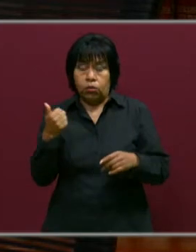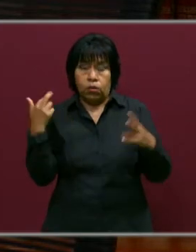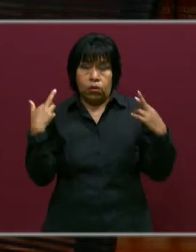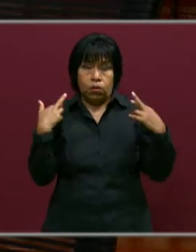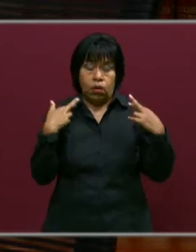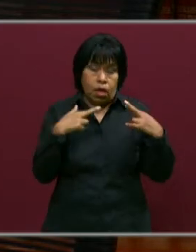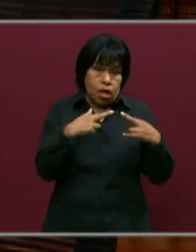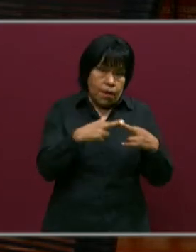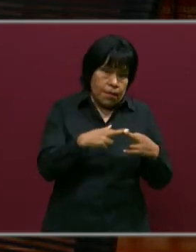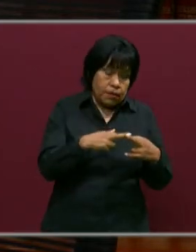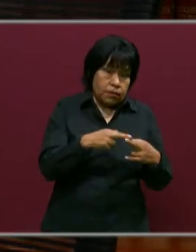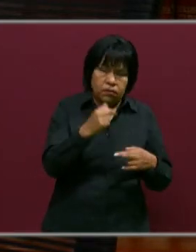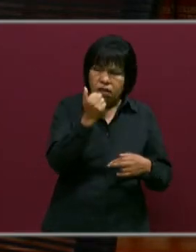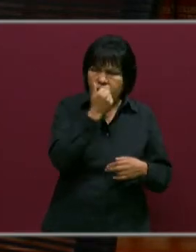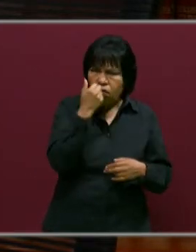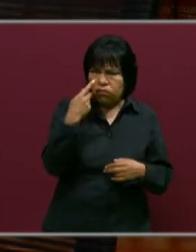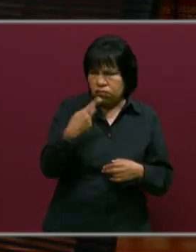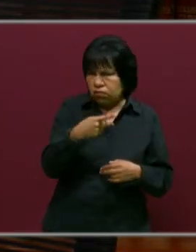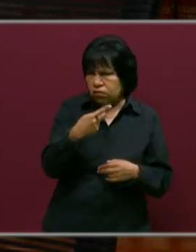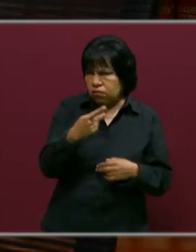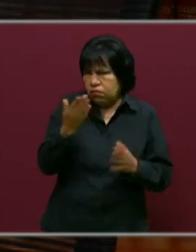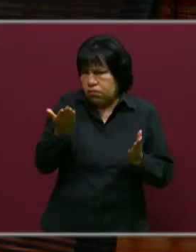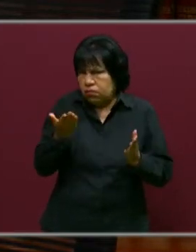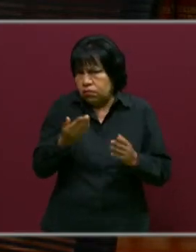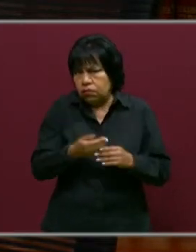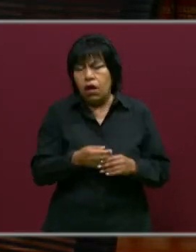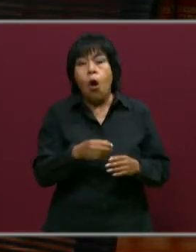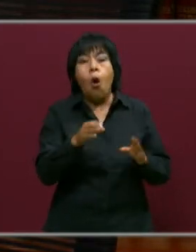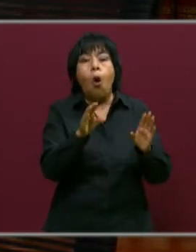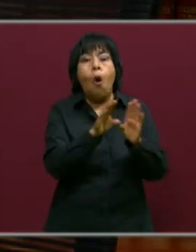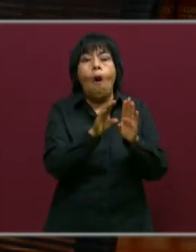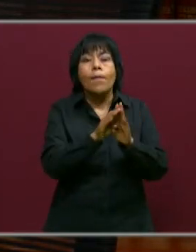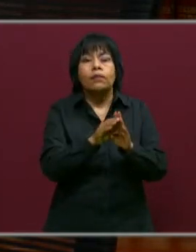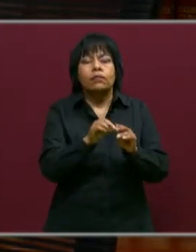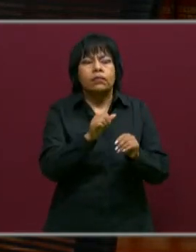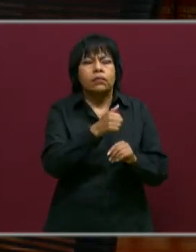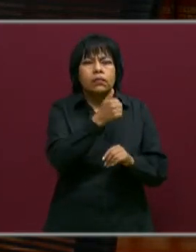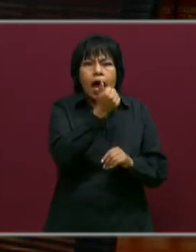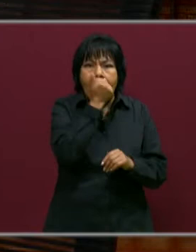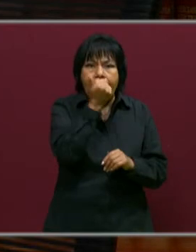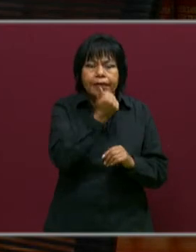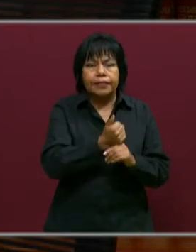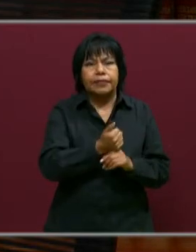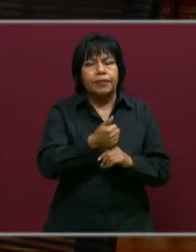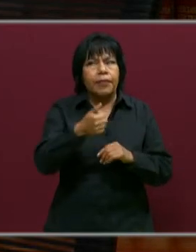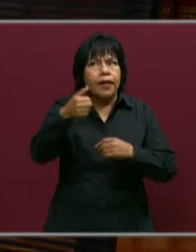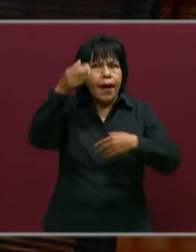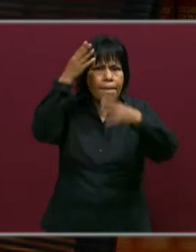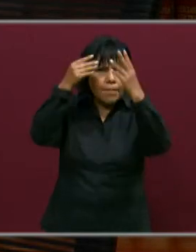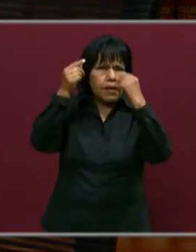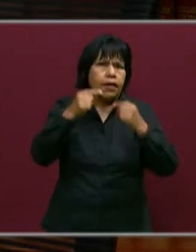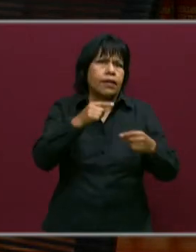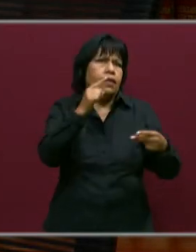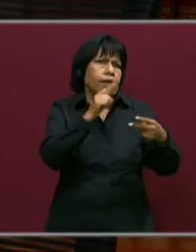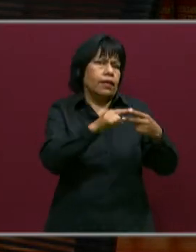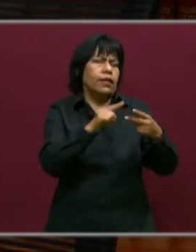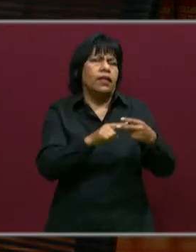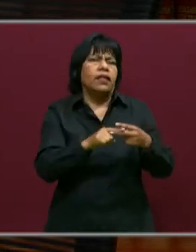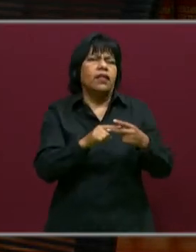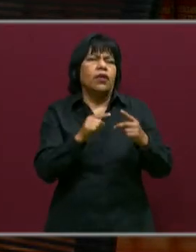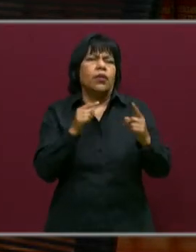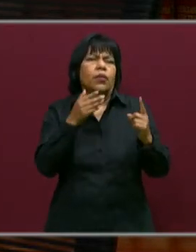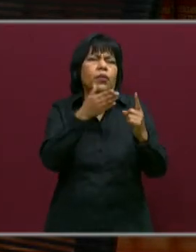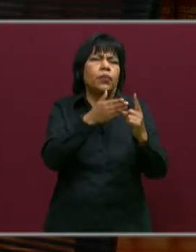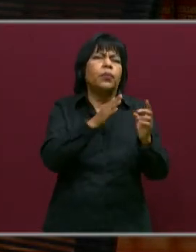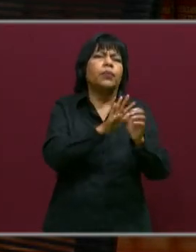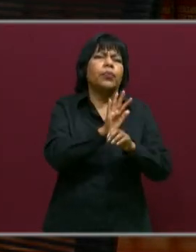docentes respecto a nuestros alumnos, respecto a nuestros alumnos en cuanto a los aprendizajes y logros obtenidos